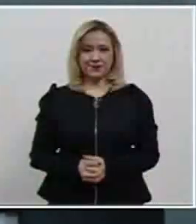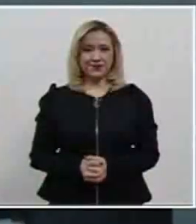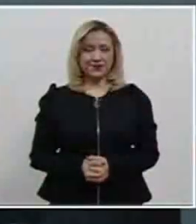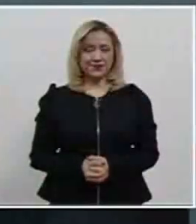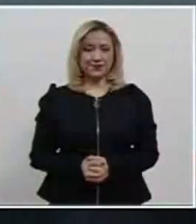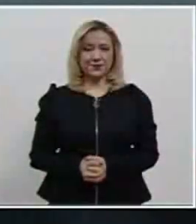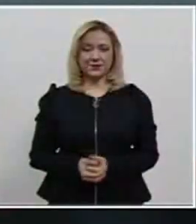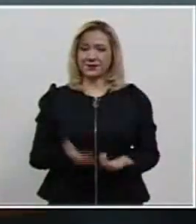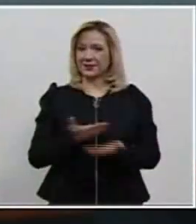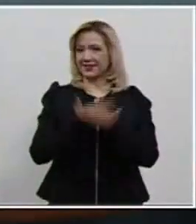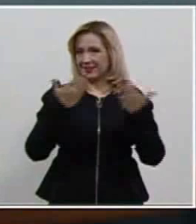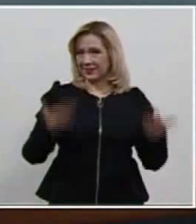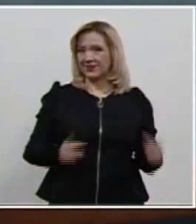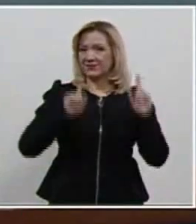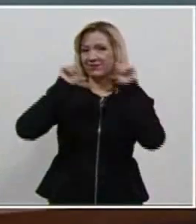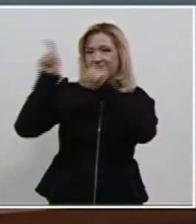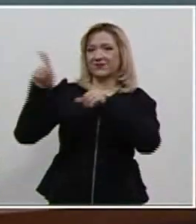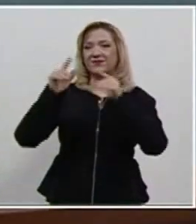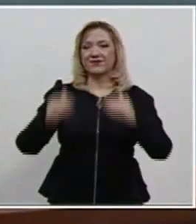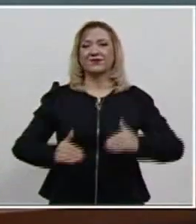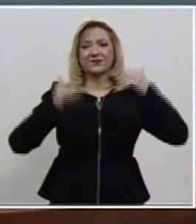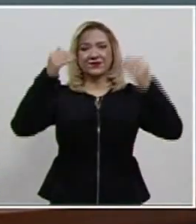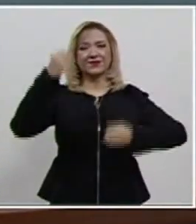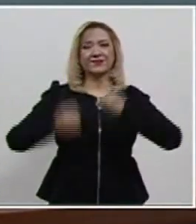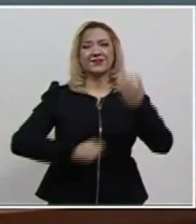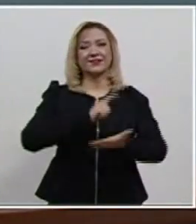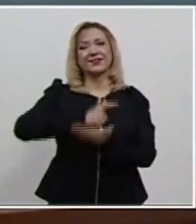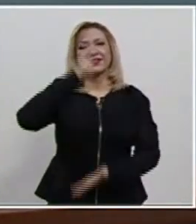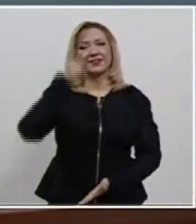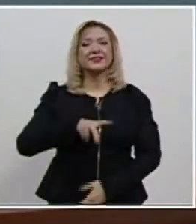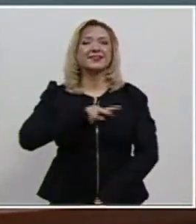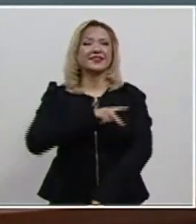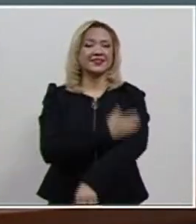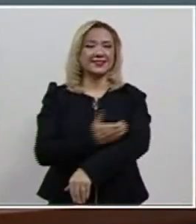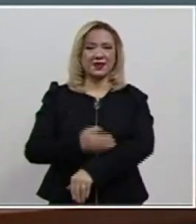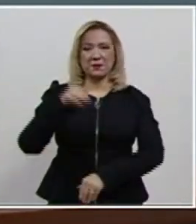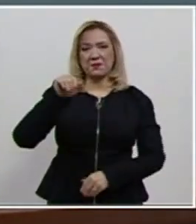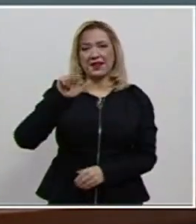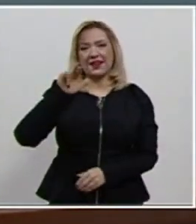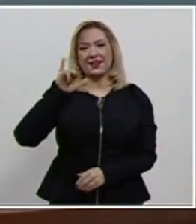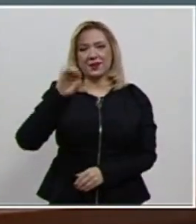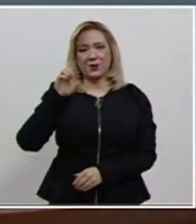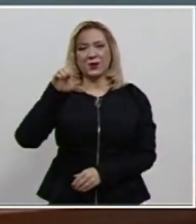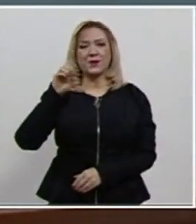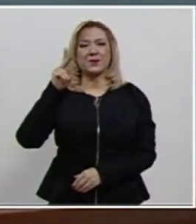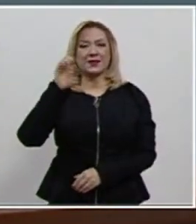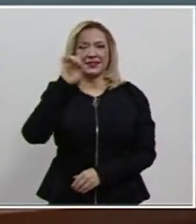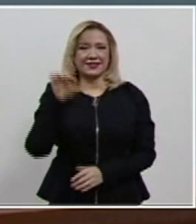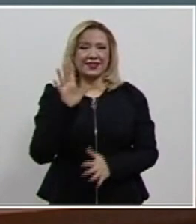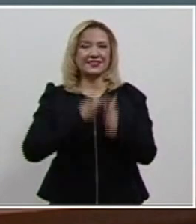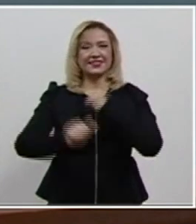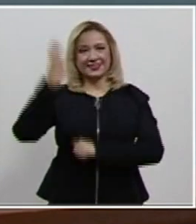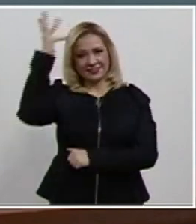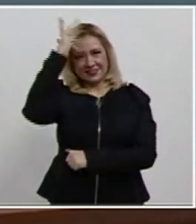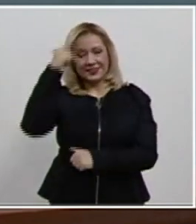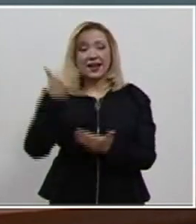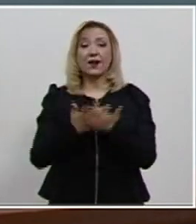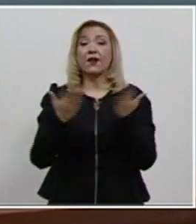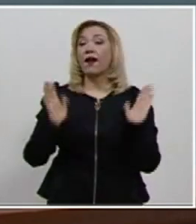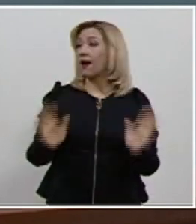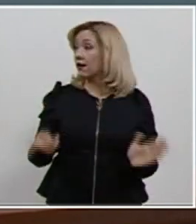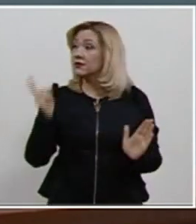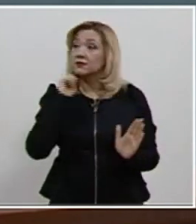Vamos hasta el edificio sede de la Suprema Corte con mi compañero Mario López Peña, quien ya tiene listo el reporte de lo que